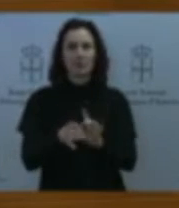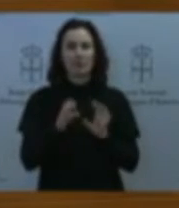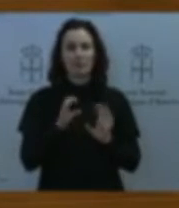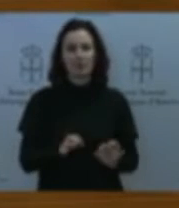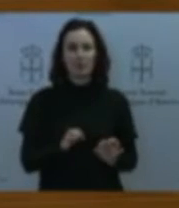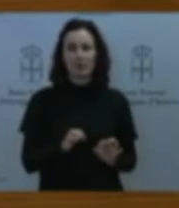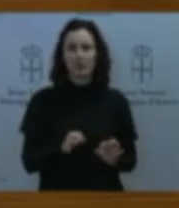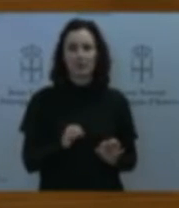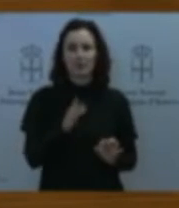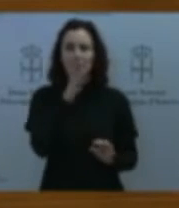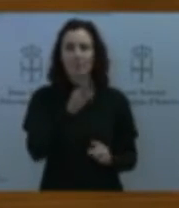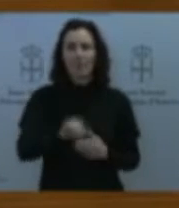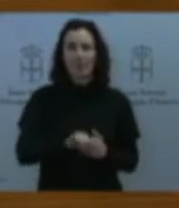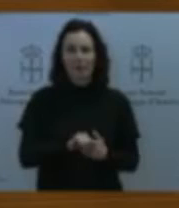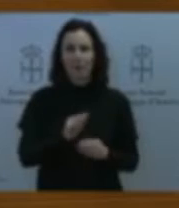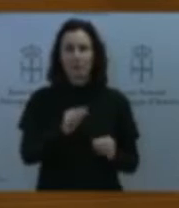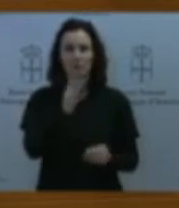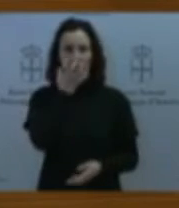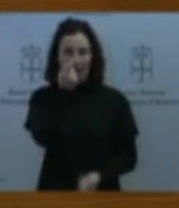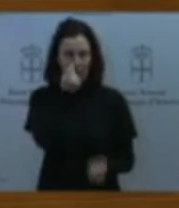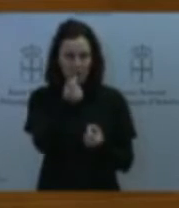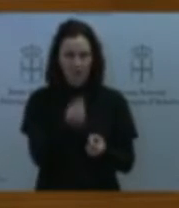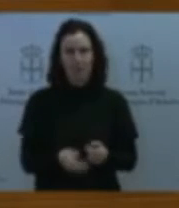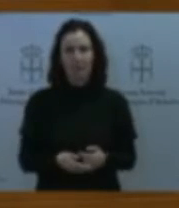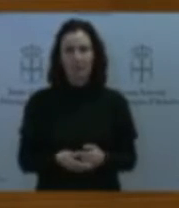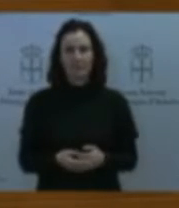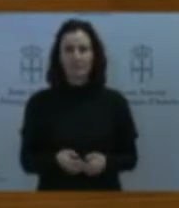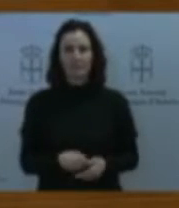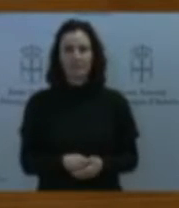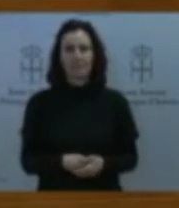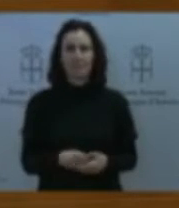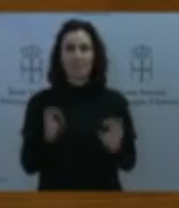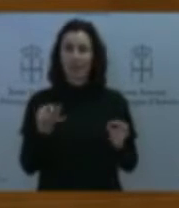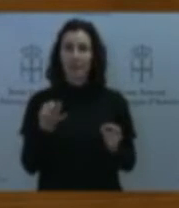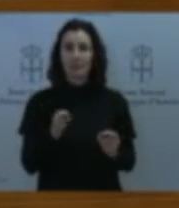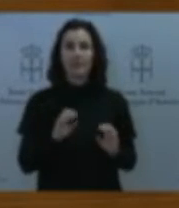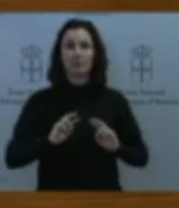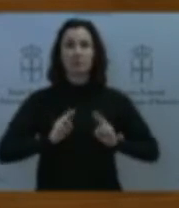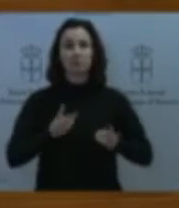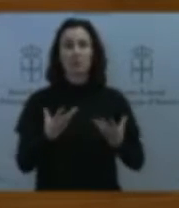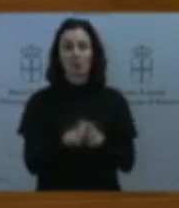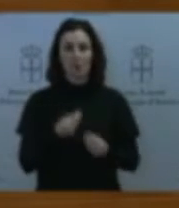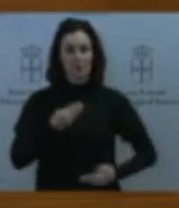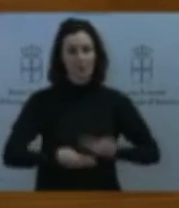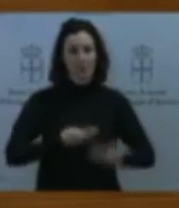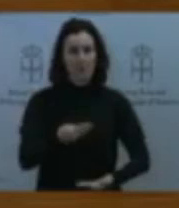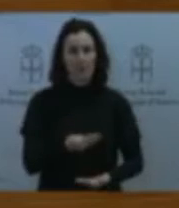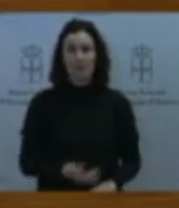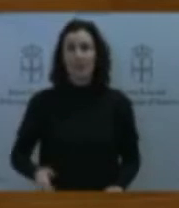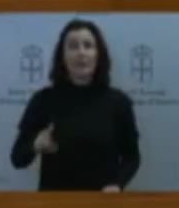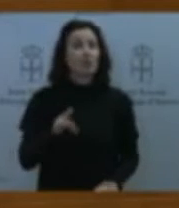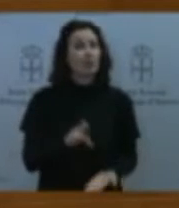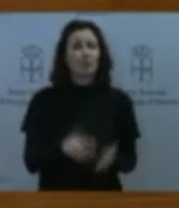rigor de actuar de acuerdo con los procedimientos y cuando no funcionan los procedimientos o son